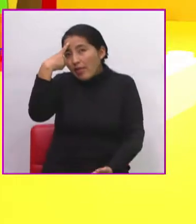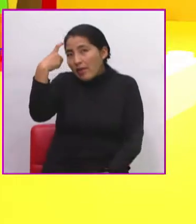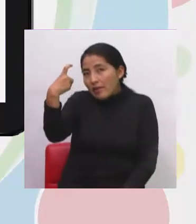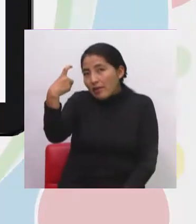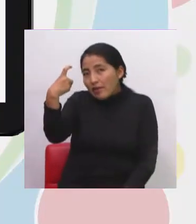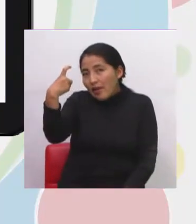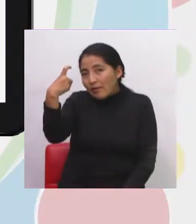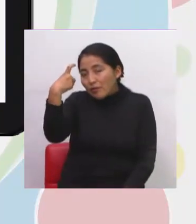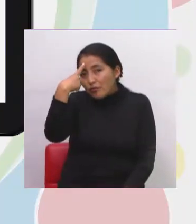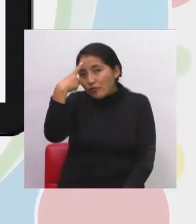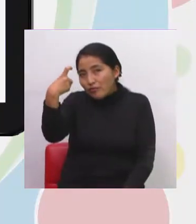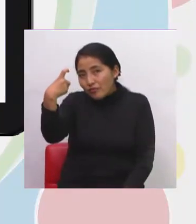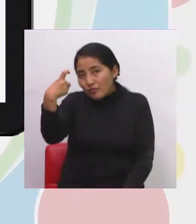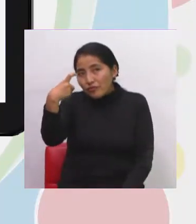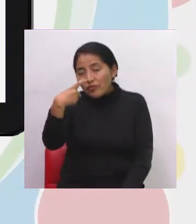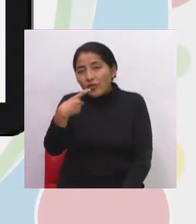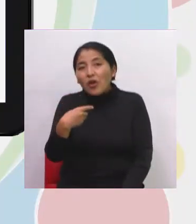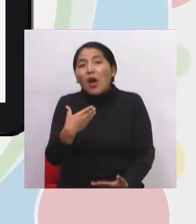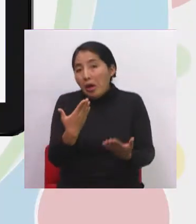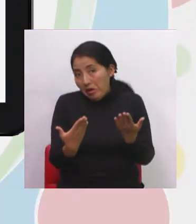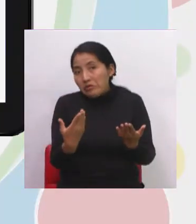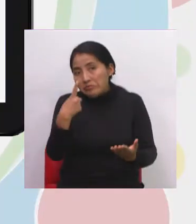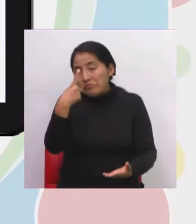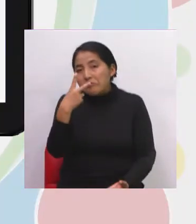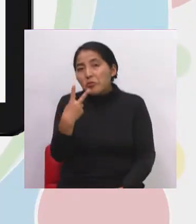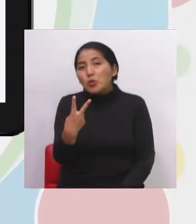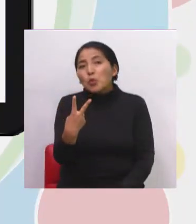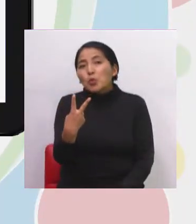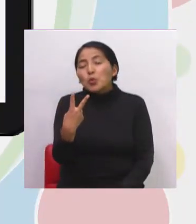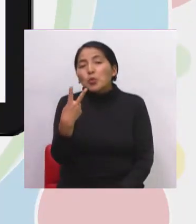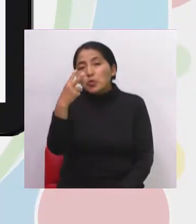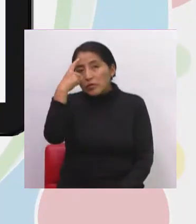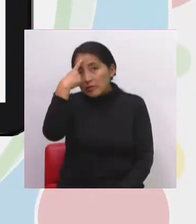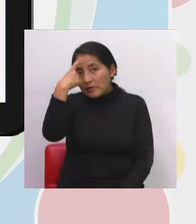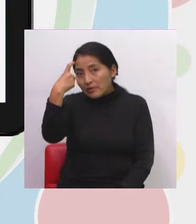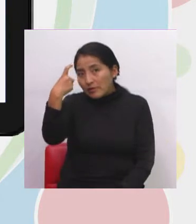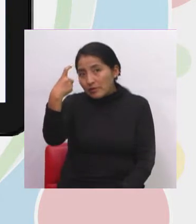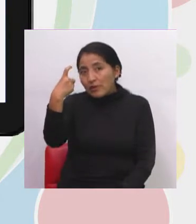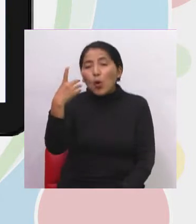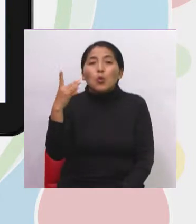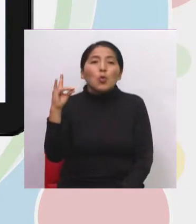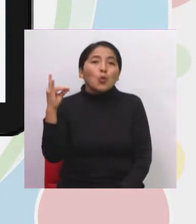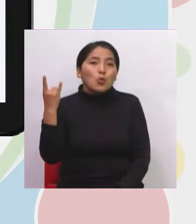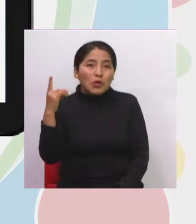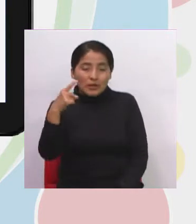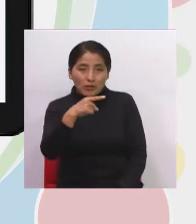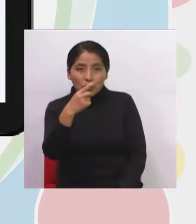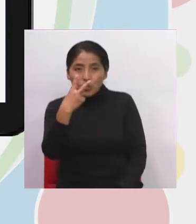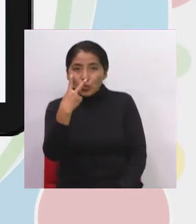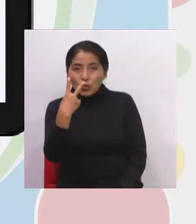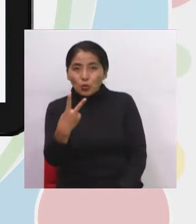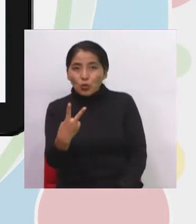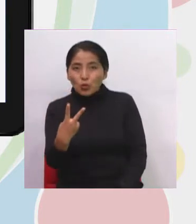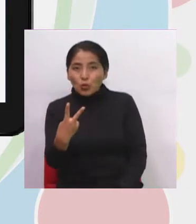cortes de dos bolivianos, ¿no? De dos bolivianos. Y